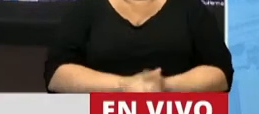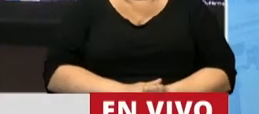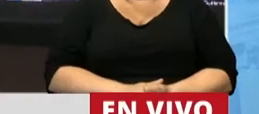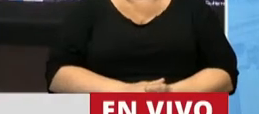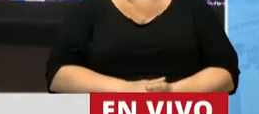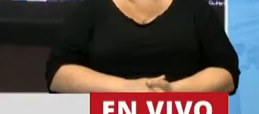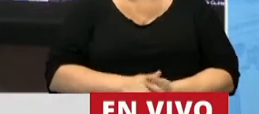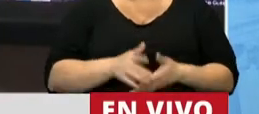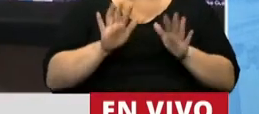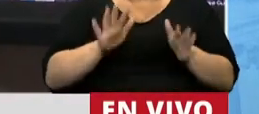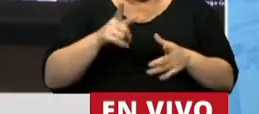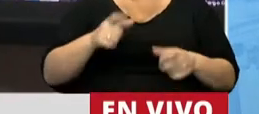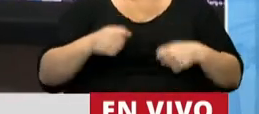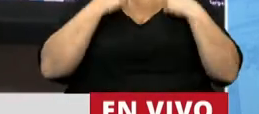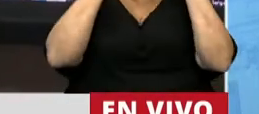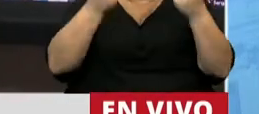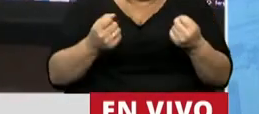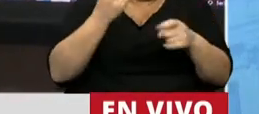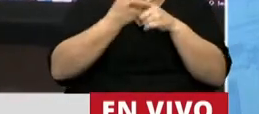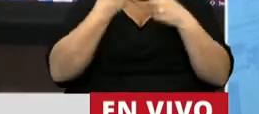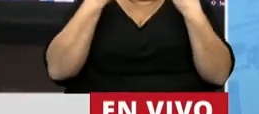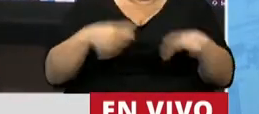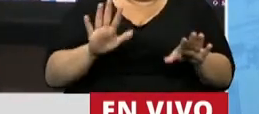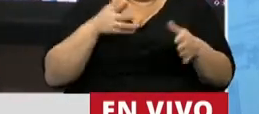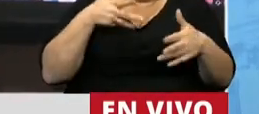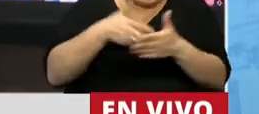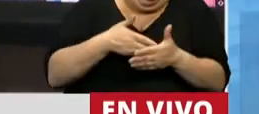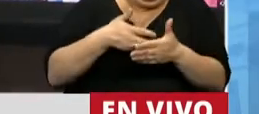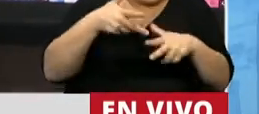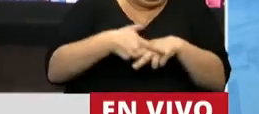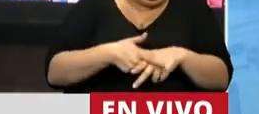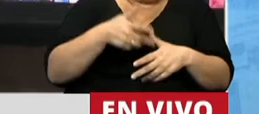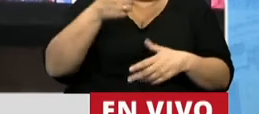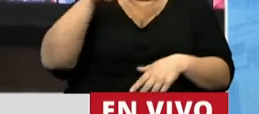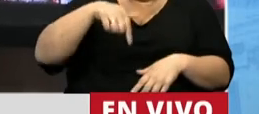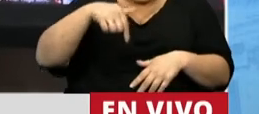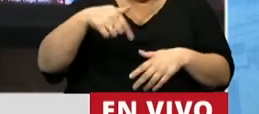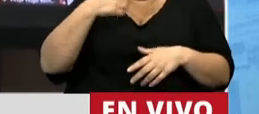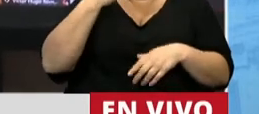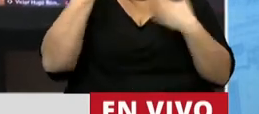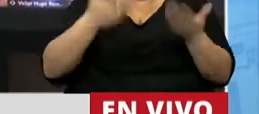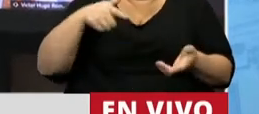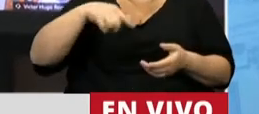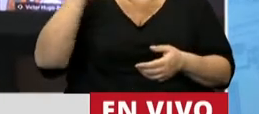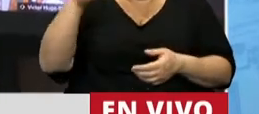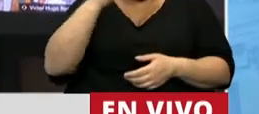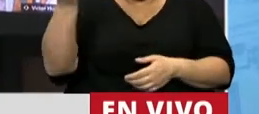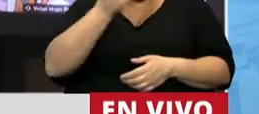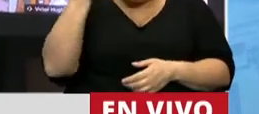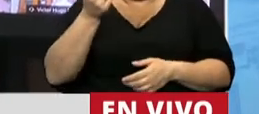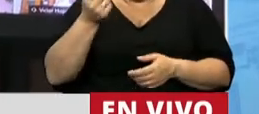Así, los esfuerzos siempre quedaron truncos. Hoy tenemos la oportunidad histórica de